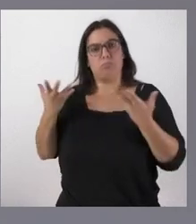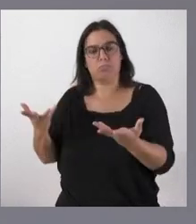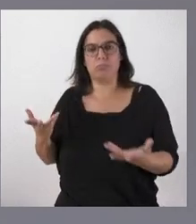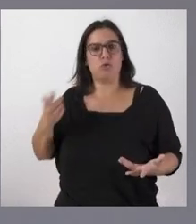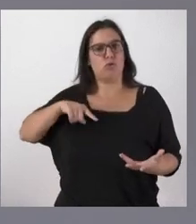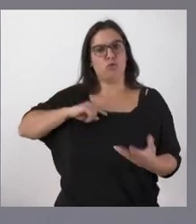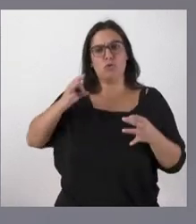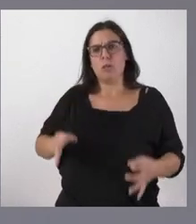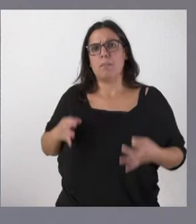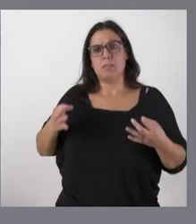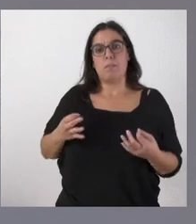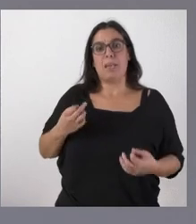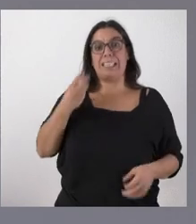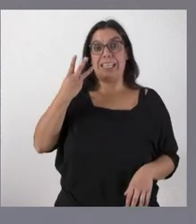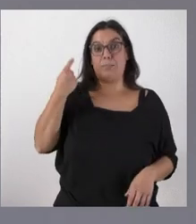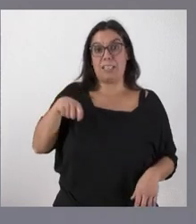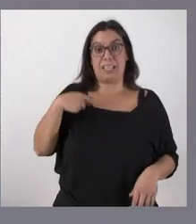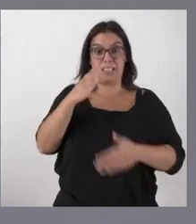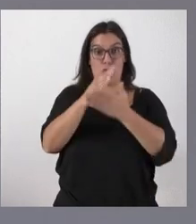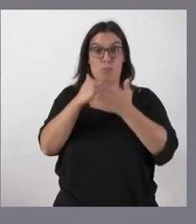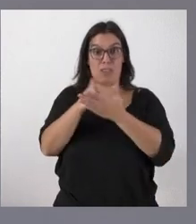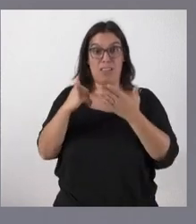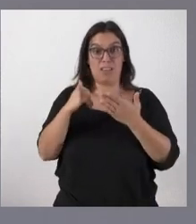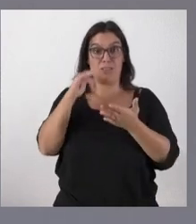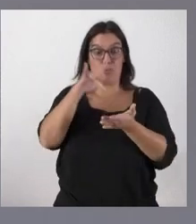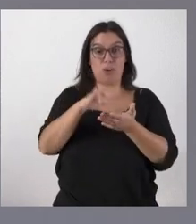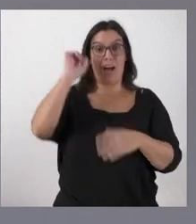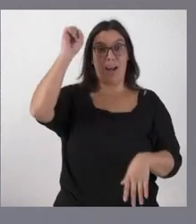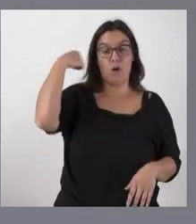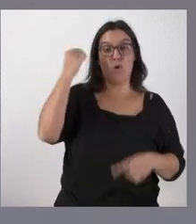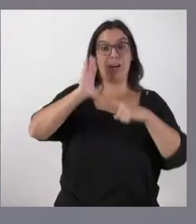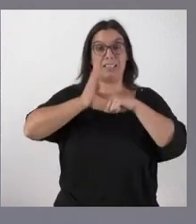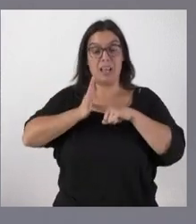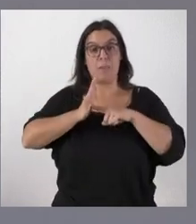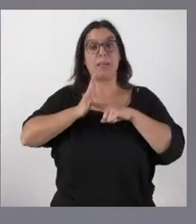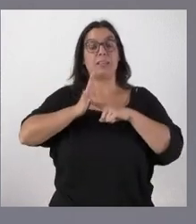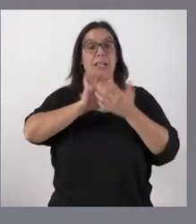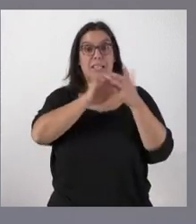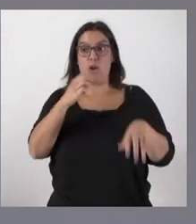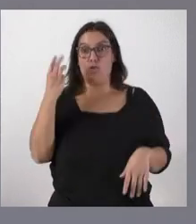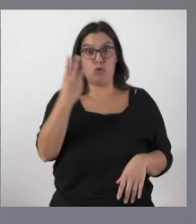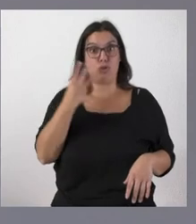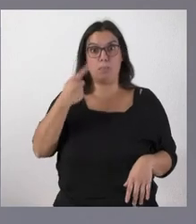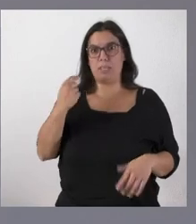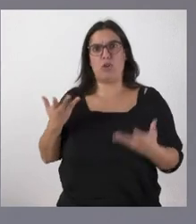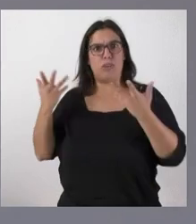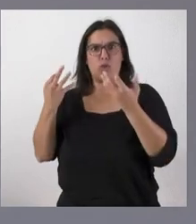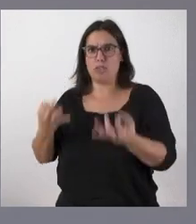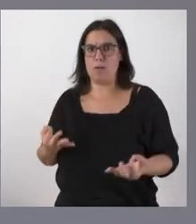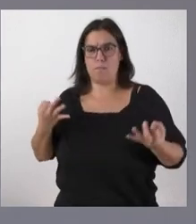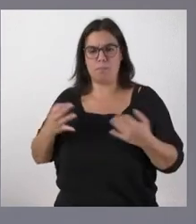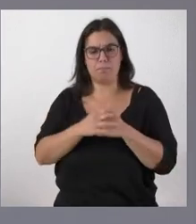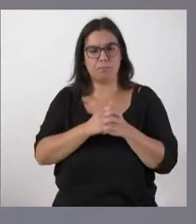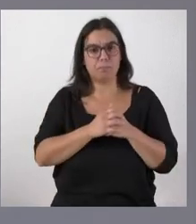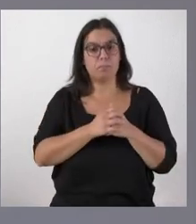colaboración de los tres presidentes de las comunidades autónomas de Aragón Castilla-La Mancha y Castileo en relación con este asunto nosotros